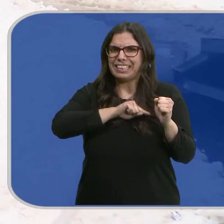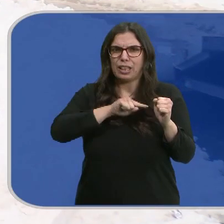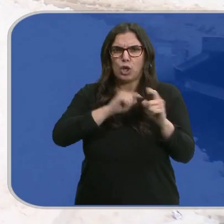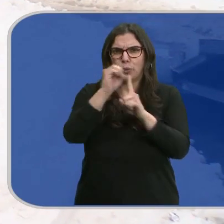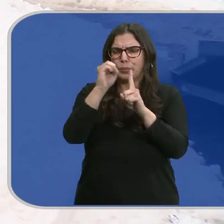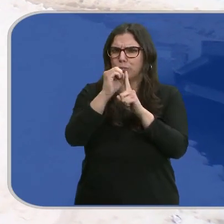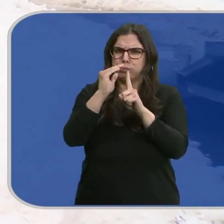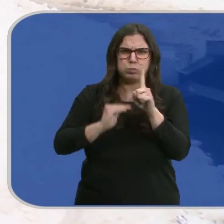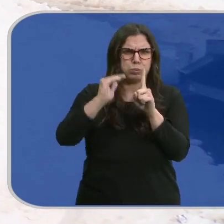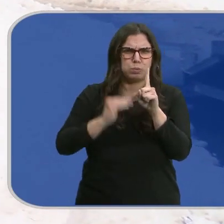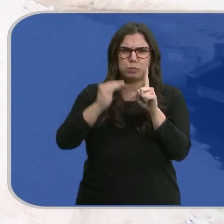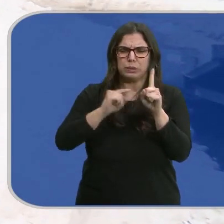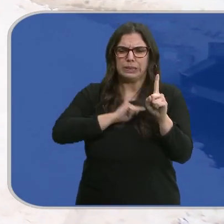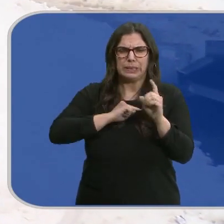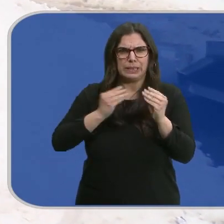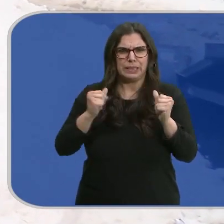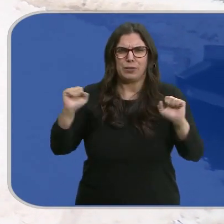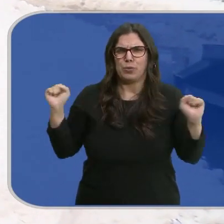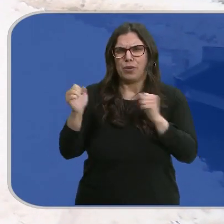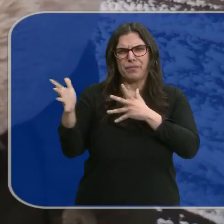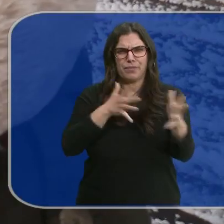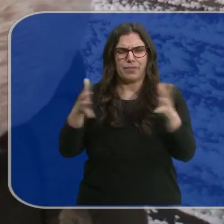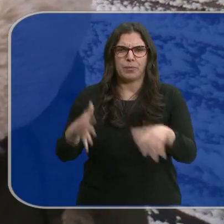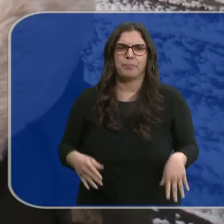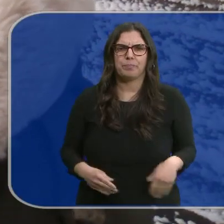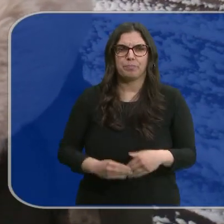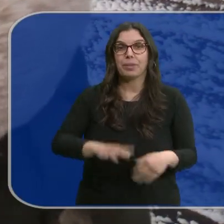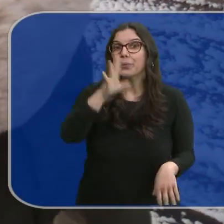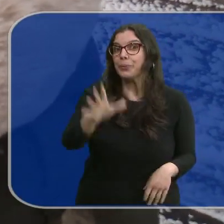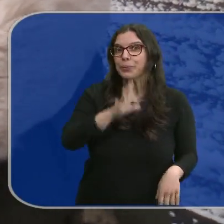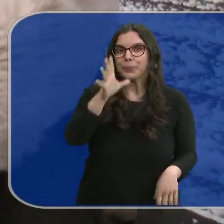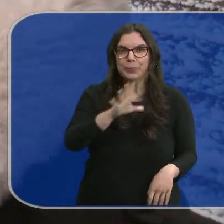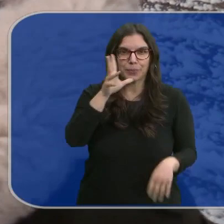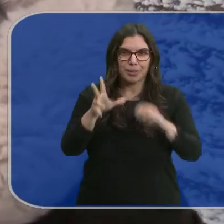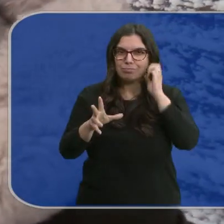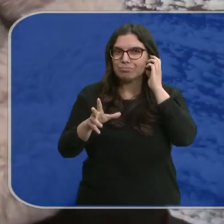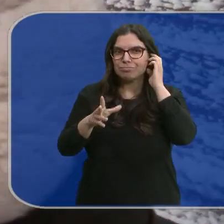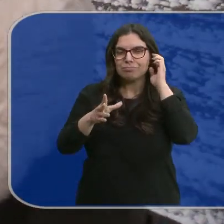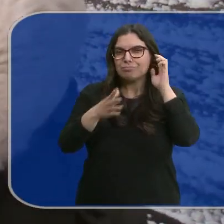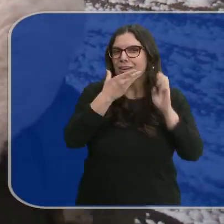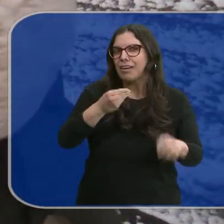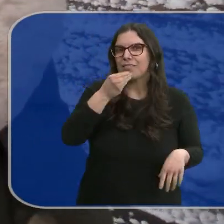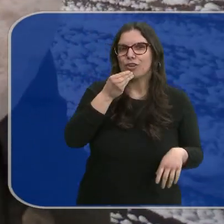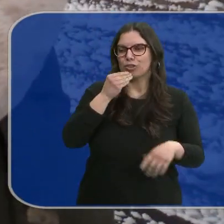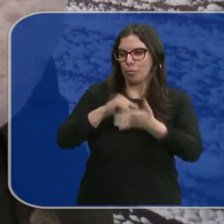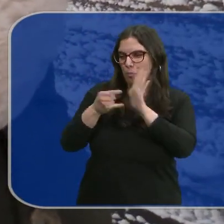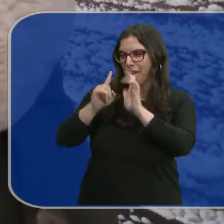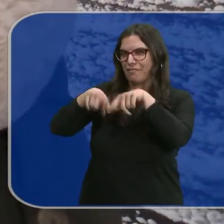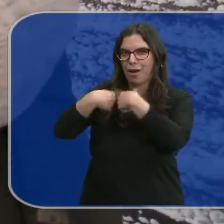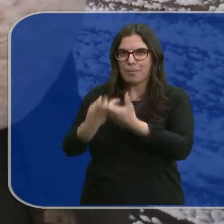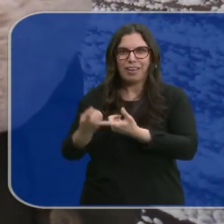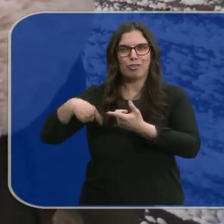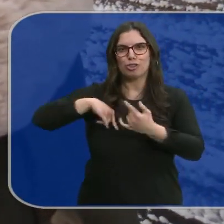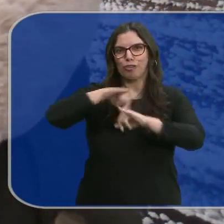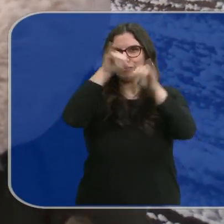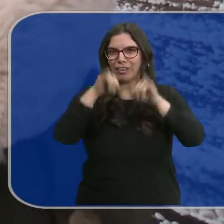térmica es muy baja y hace muchísimo aire. Es espectacular, delicioso el plan en familia. Estamos